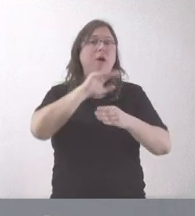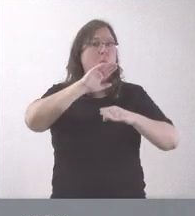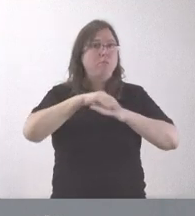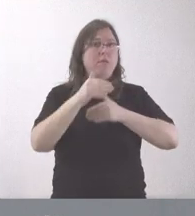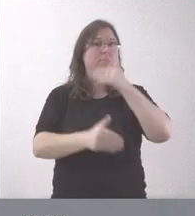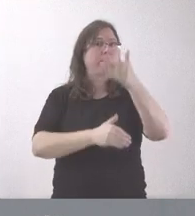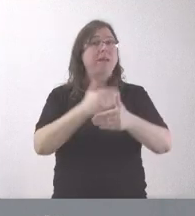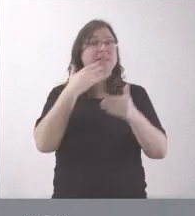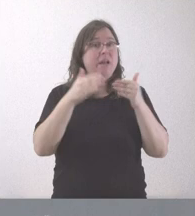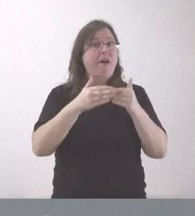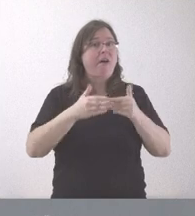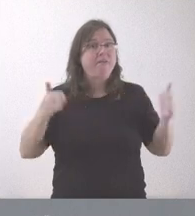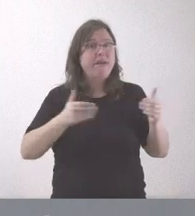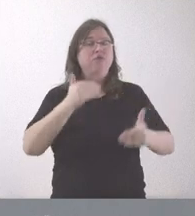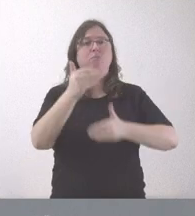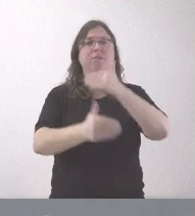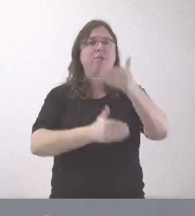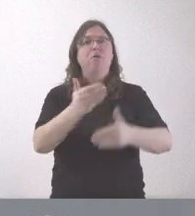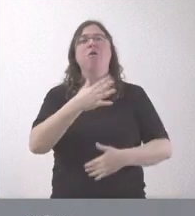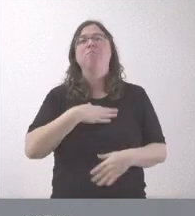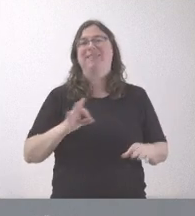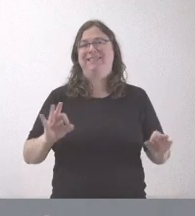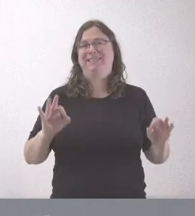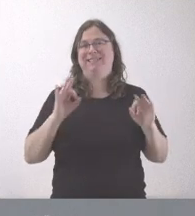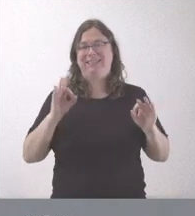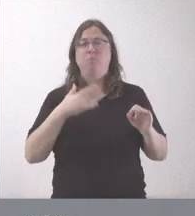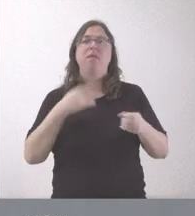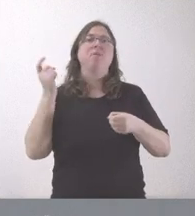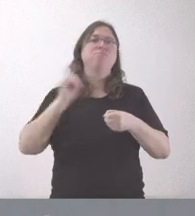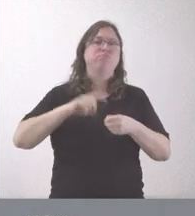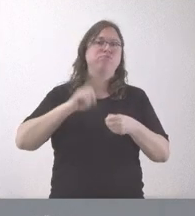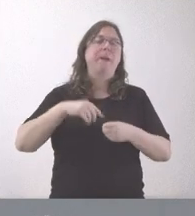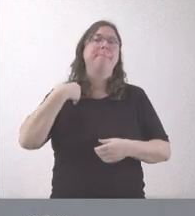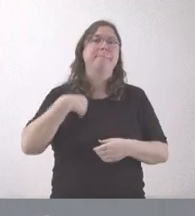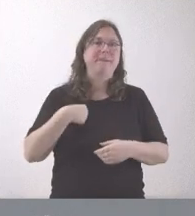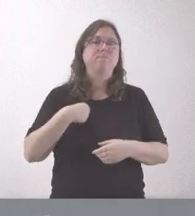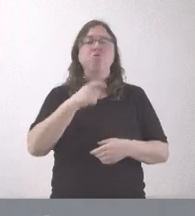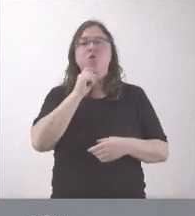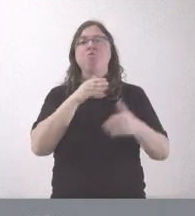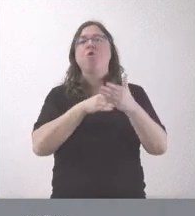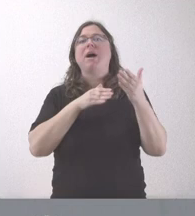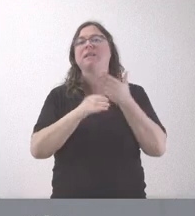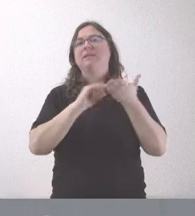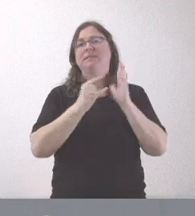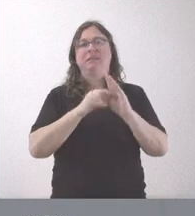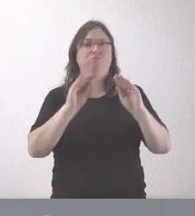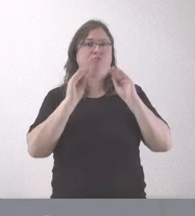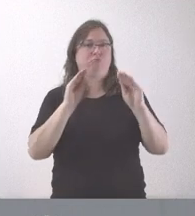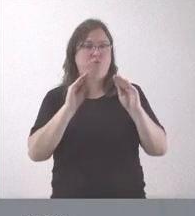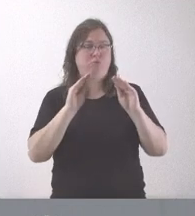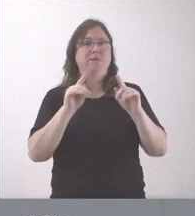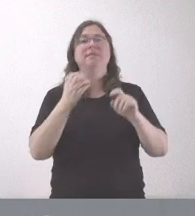está abierto, está sujeto a cualquier particular que pueda participar en el mismo a través de cualquier mecanismo. Nosotros creemos en la participación.